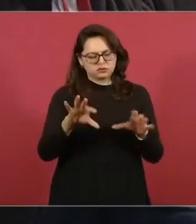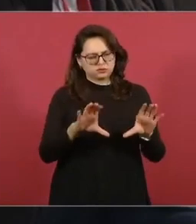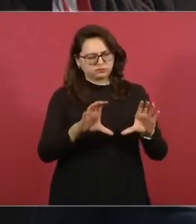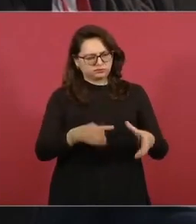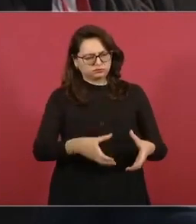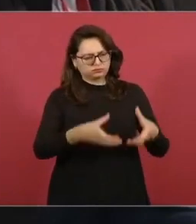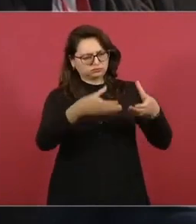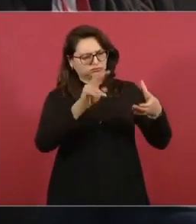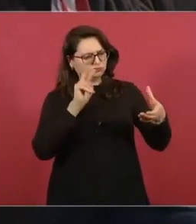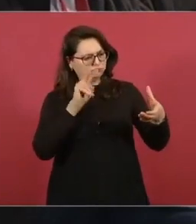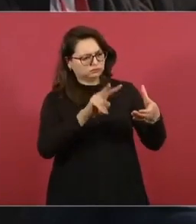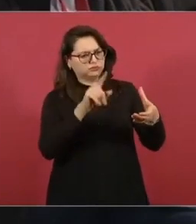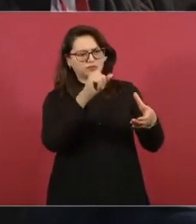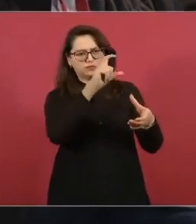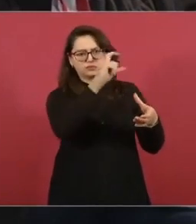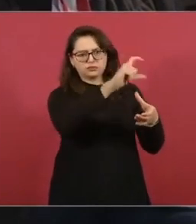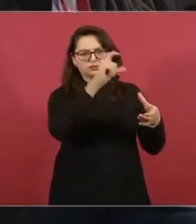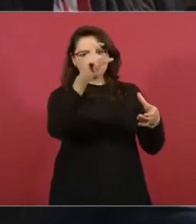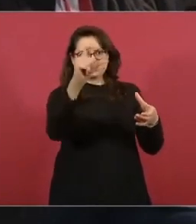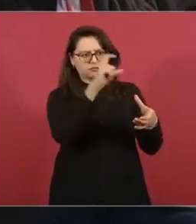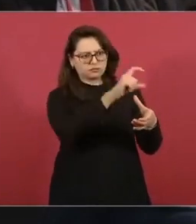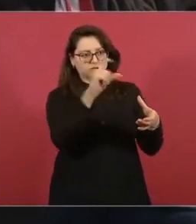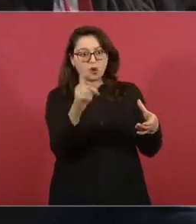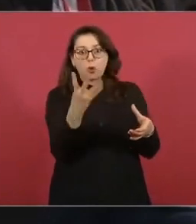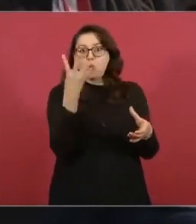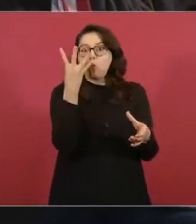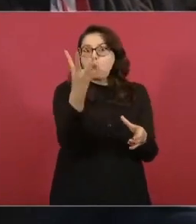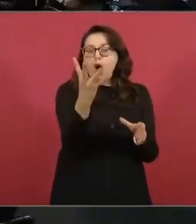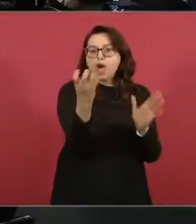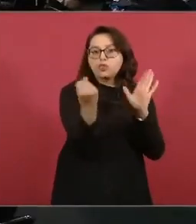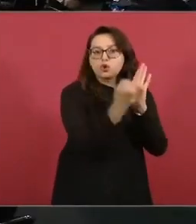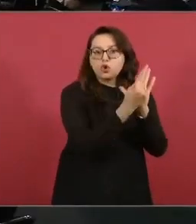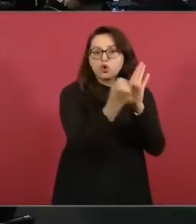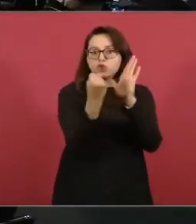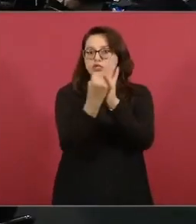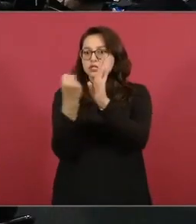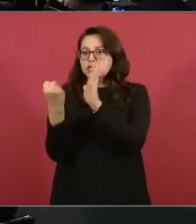saturadas habla de las grasas trans esa sería mi última pregunta gracias con